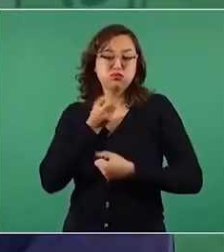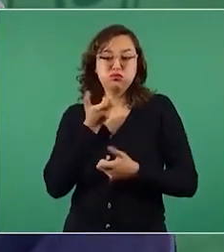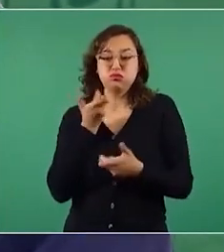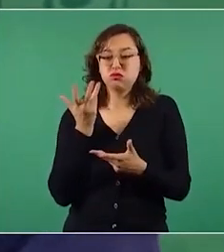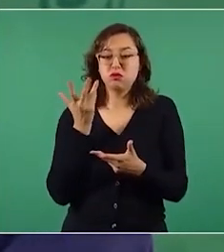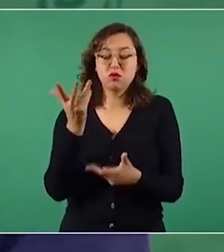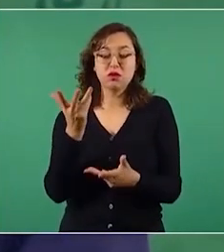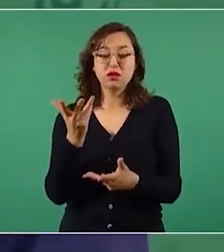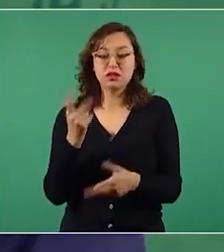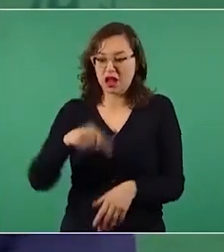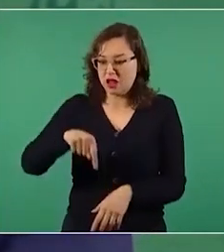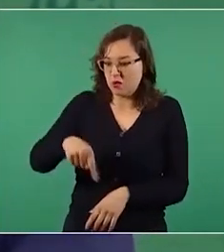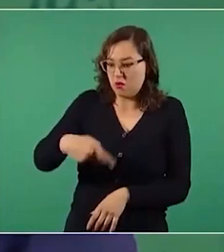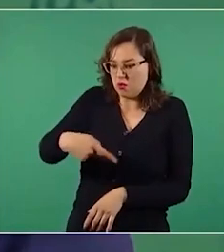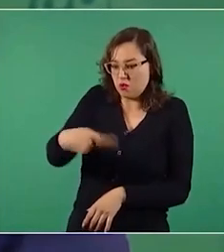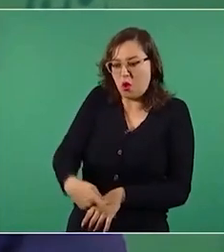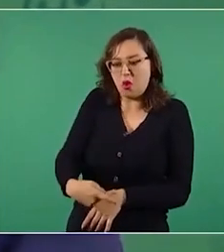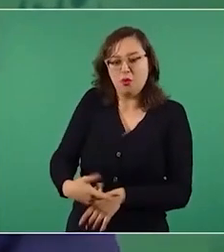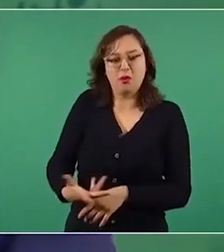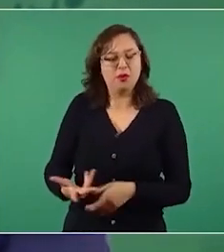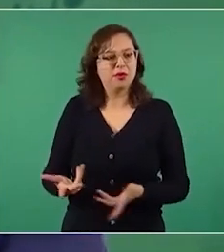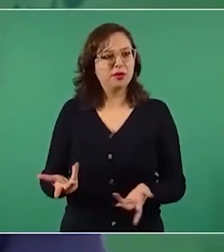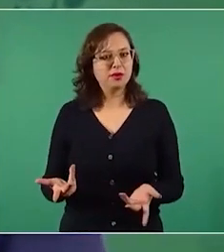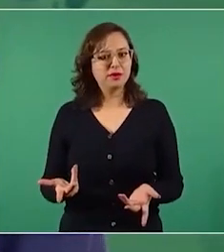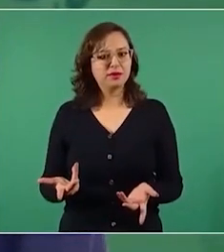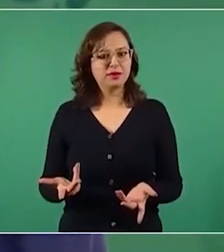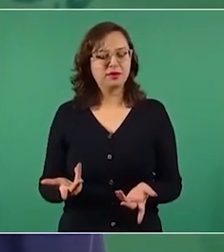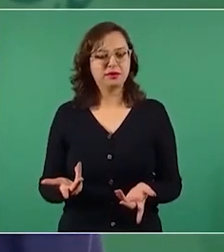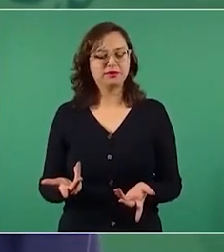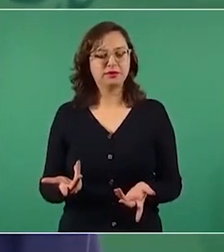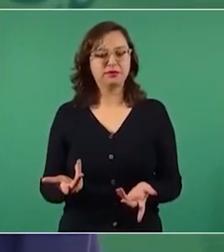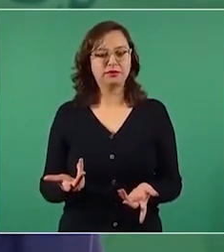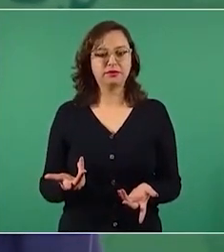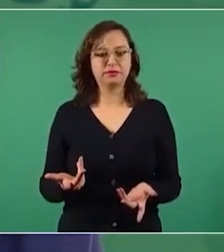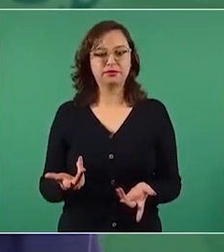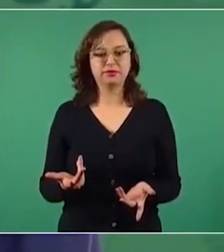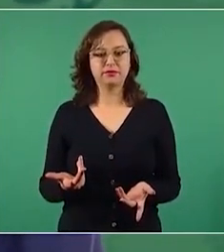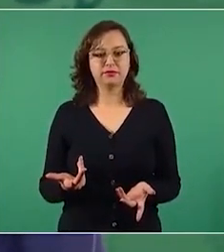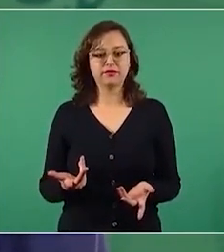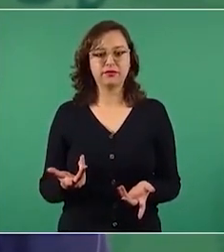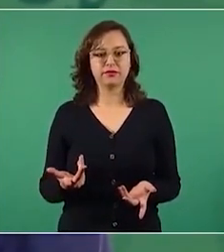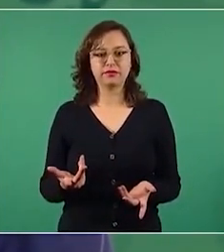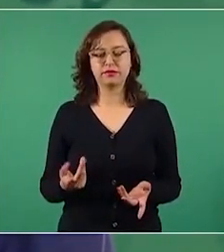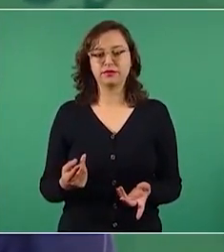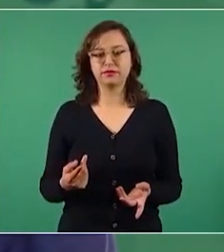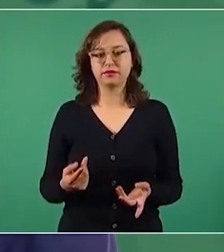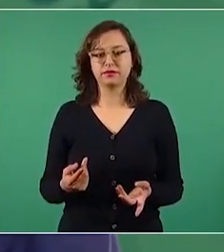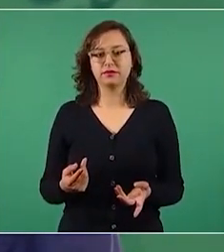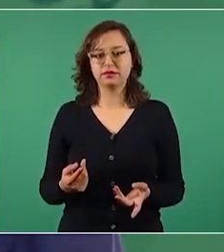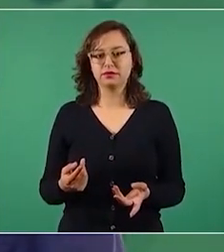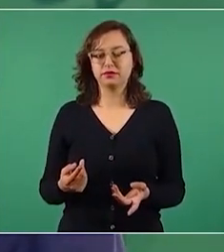aquí del centro del país